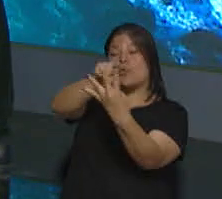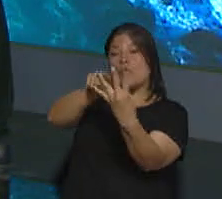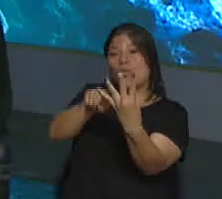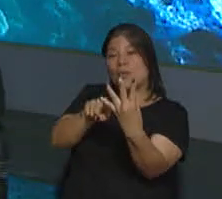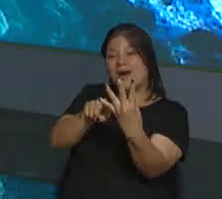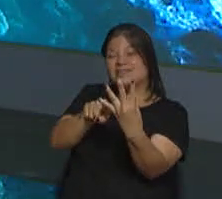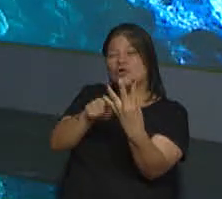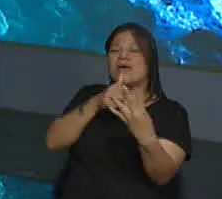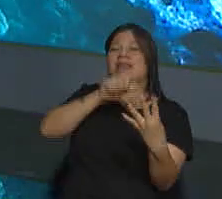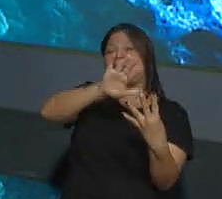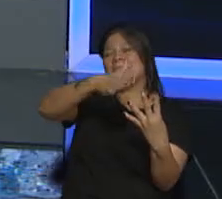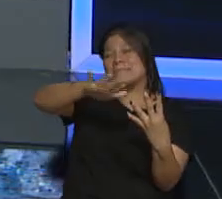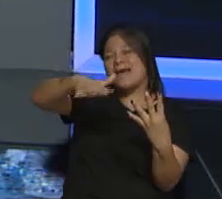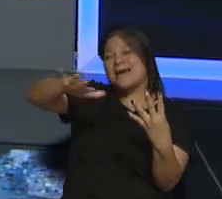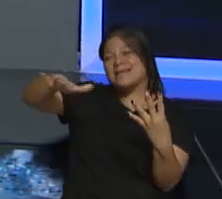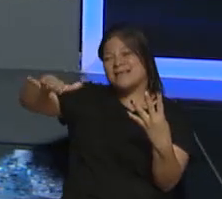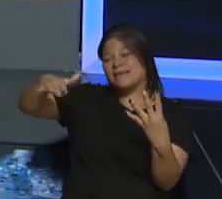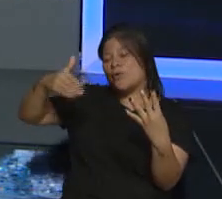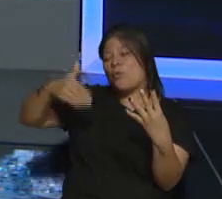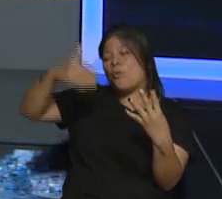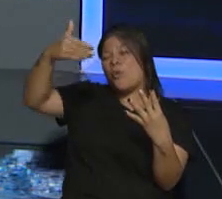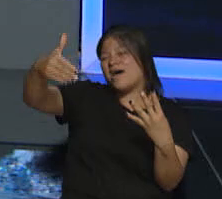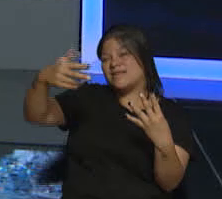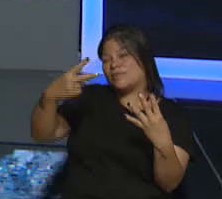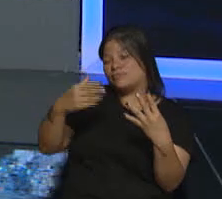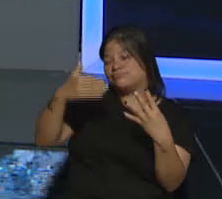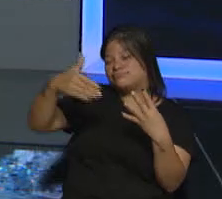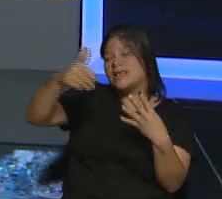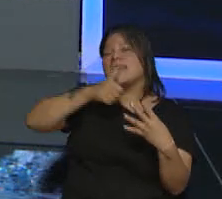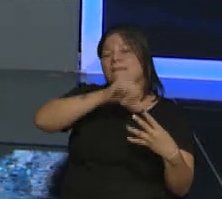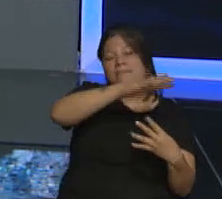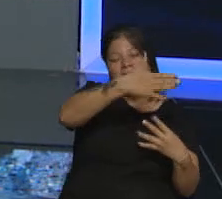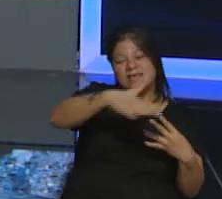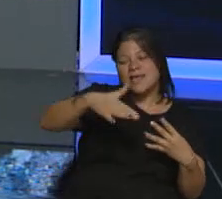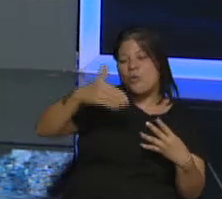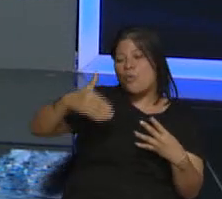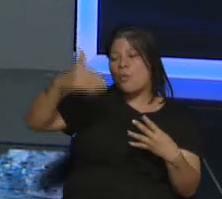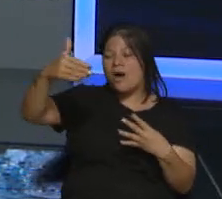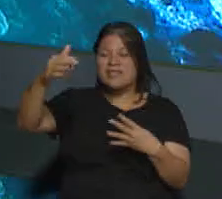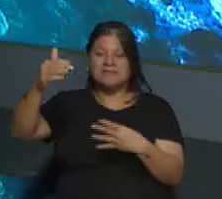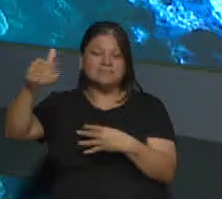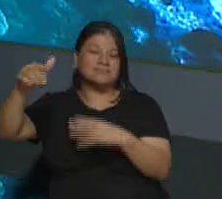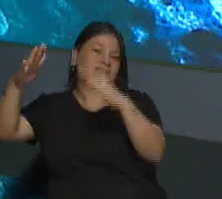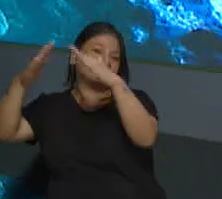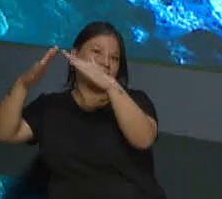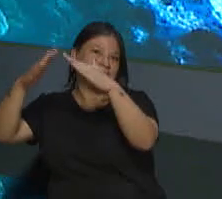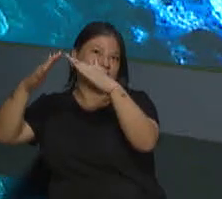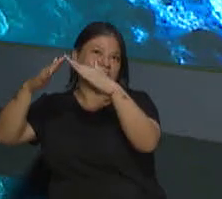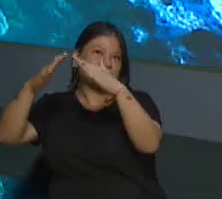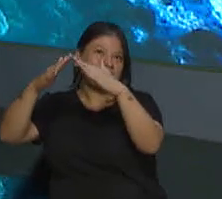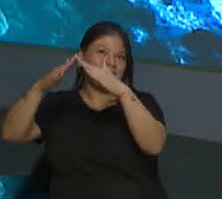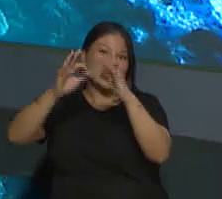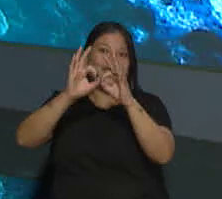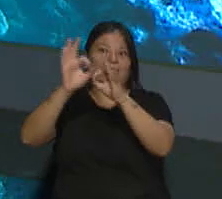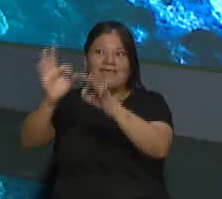muy lejos de la playa, dos cuadras. ¿Está bien? Dos cuadras. Está bien. No, pero después llego allá y me encuentro con que